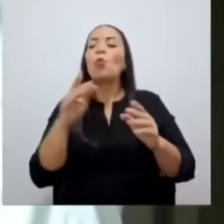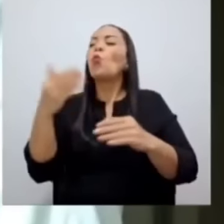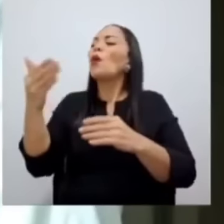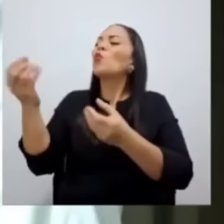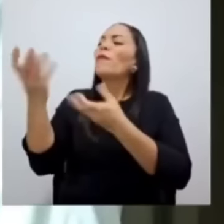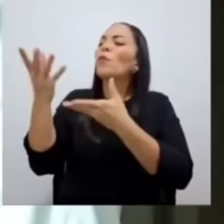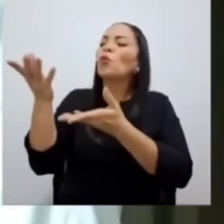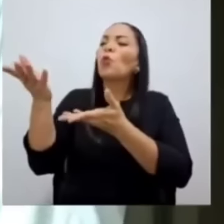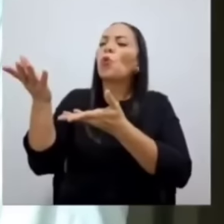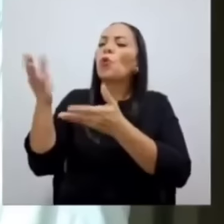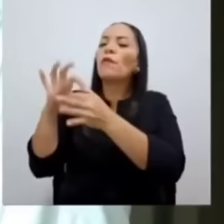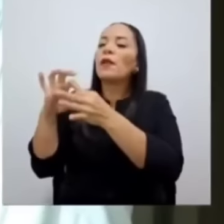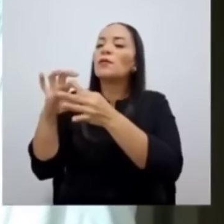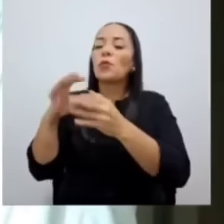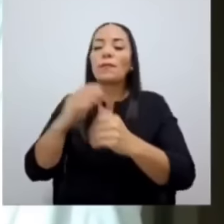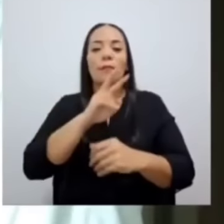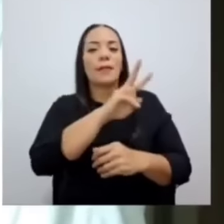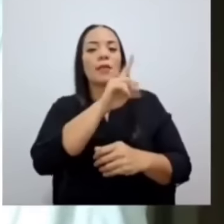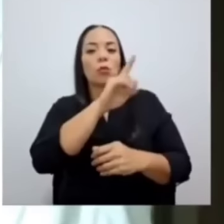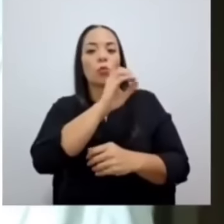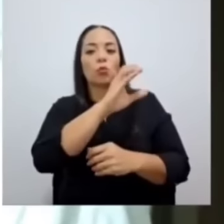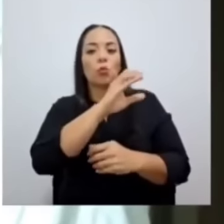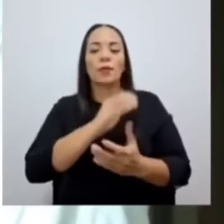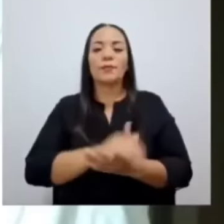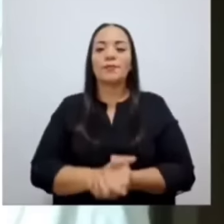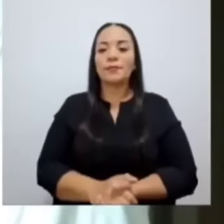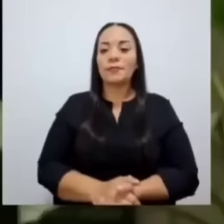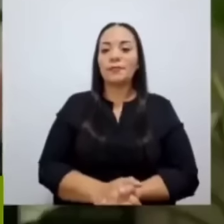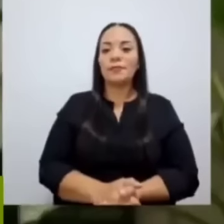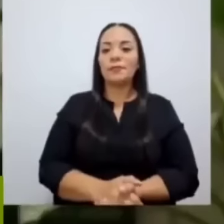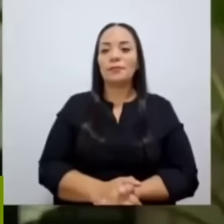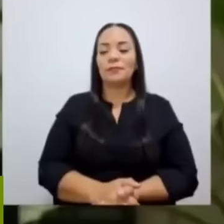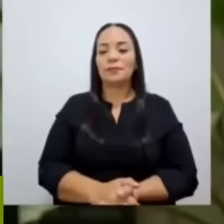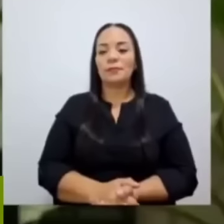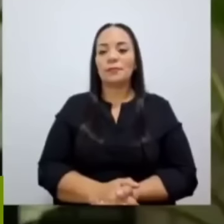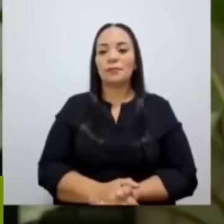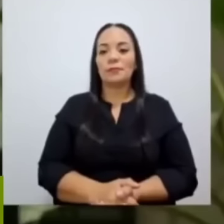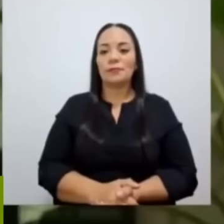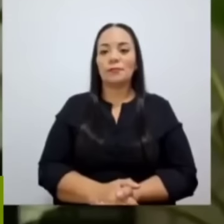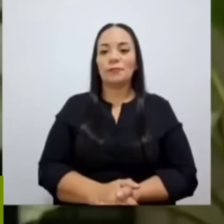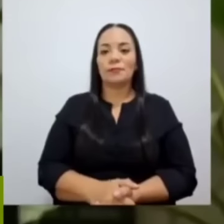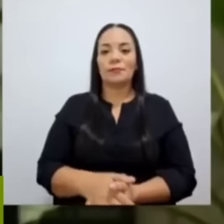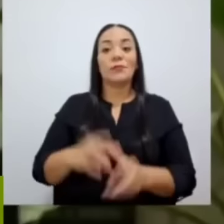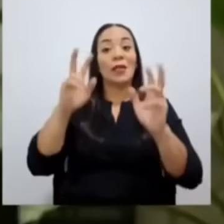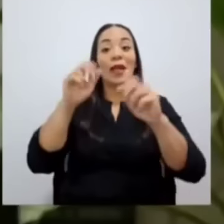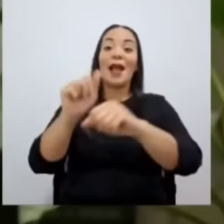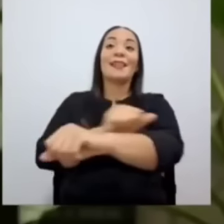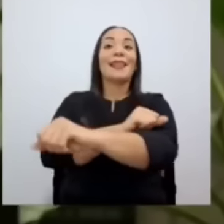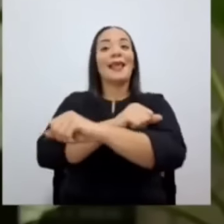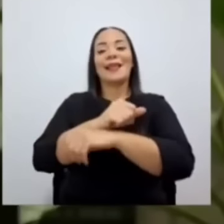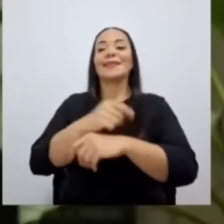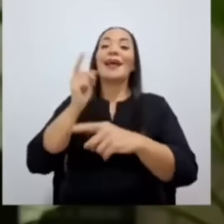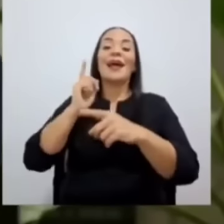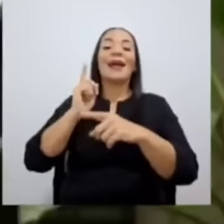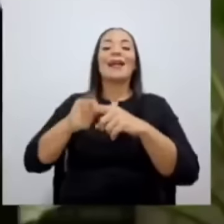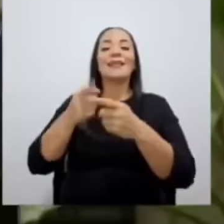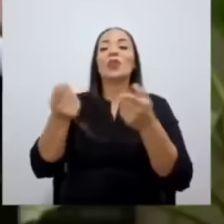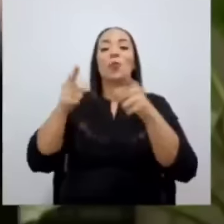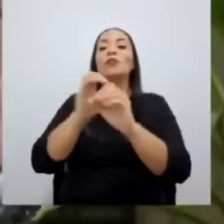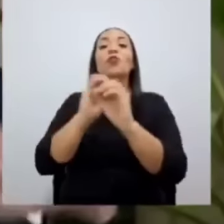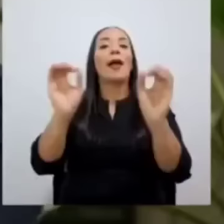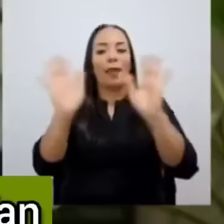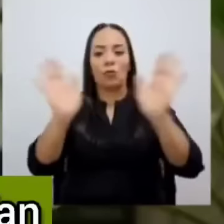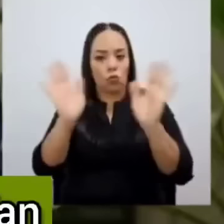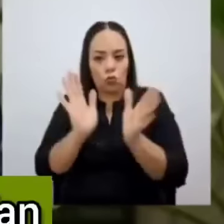reportó la relación. el 21 de octubre. Entonces, en Atenas no pasó nada, en Grecia. No pasó nada,